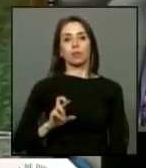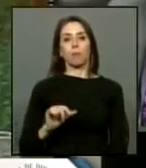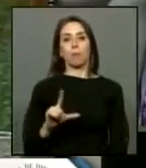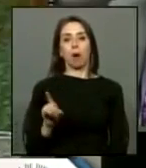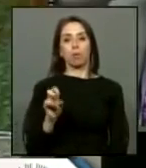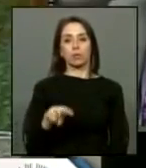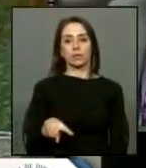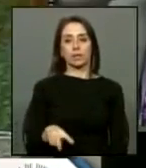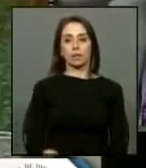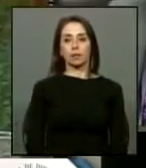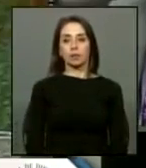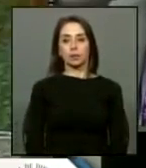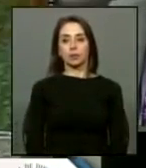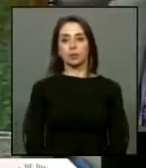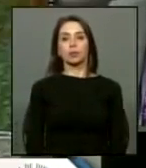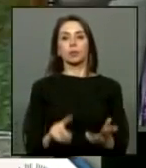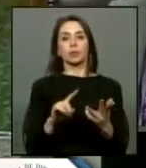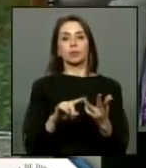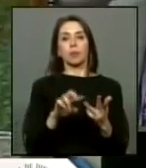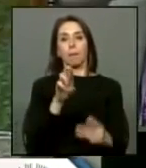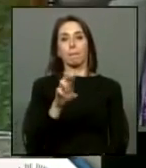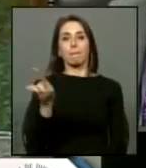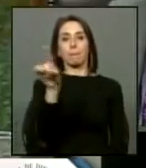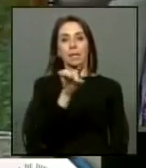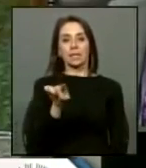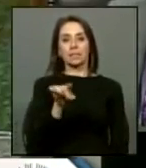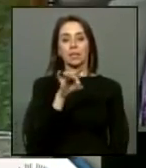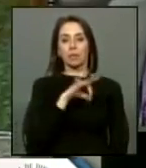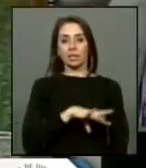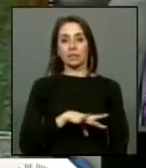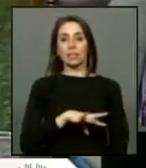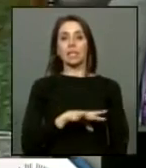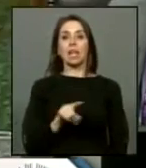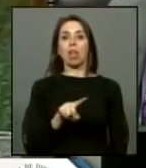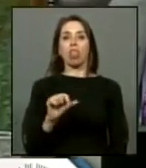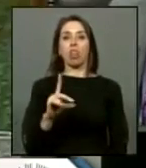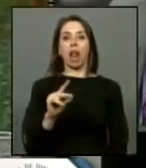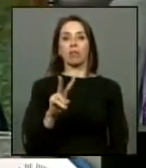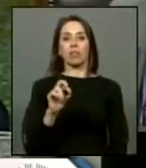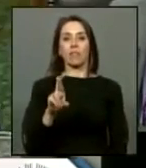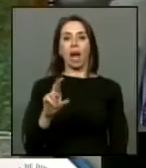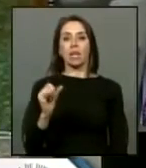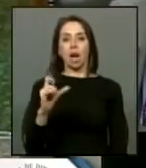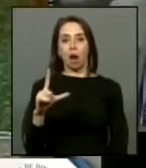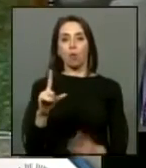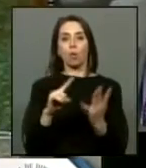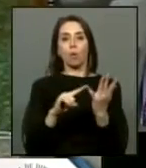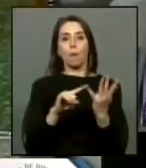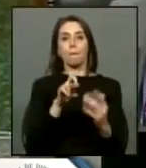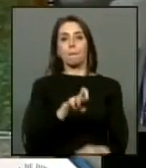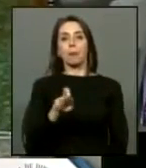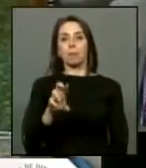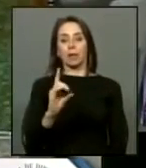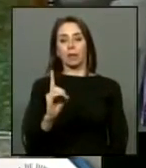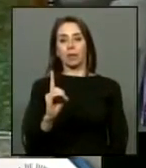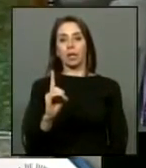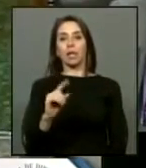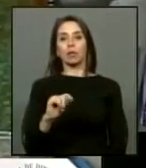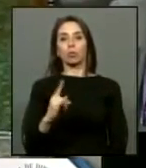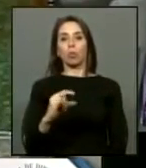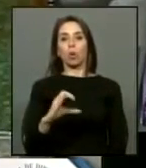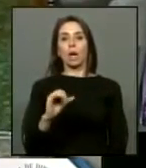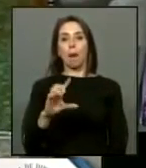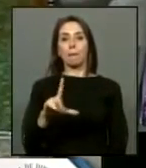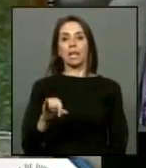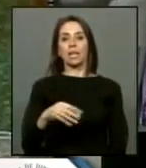Paulsen por el partido socialista de Chile Raúl Saldívar y por el partido por la democracia Tucapel